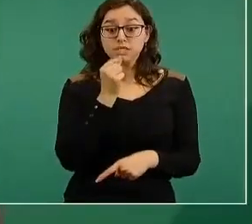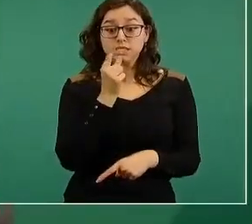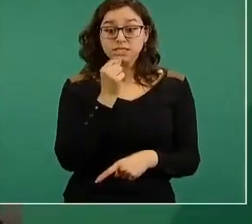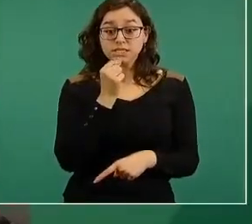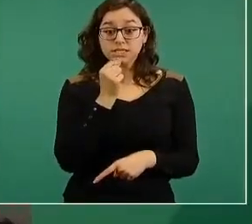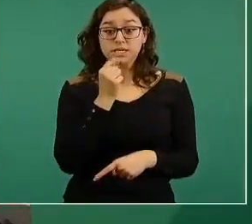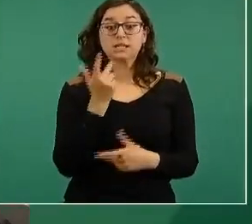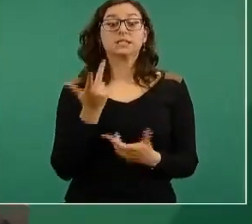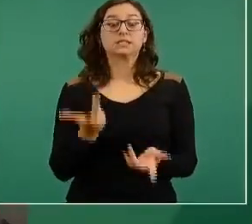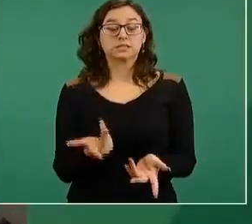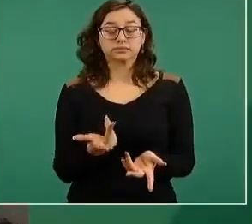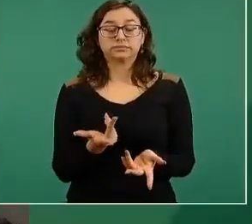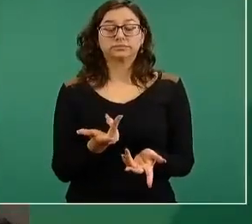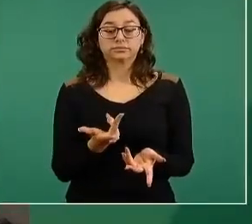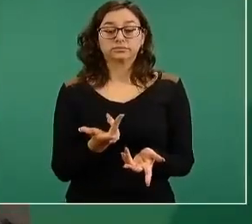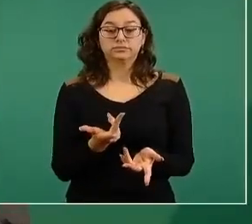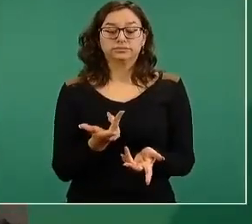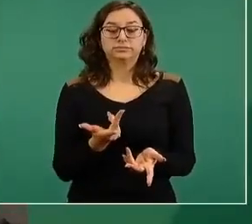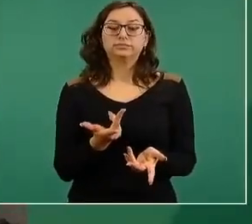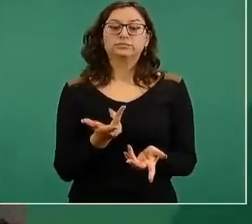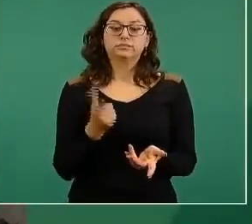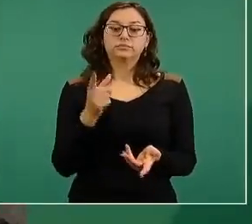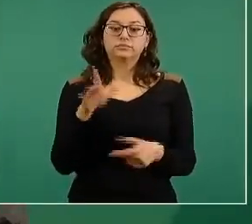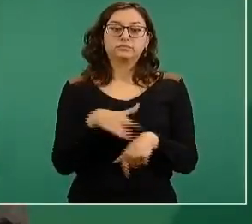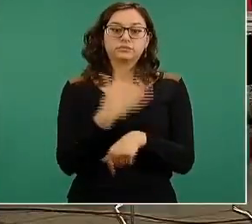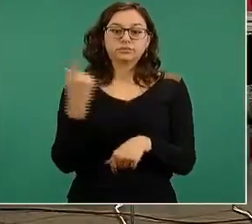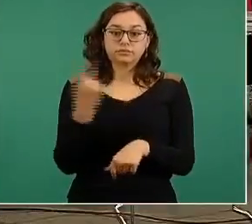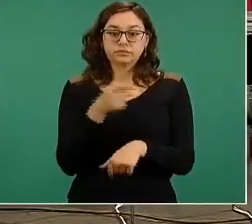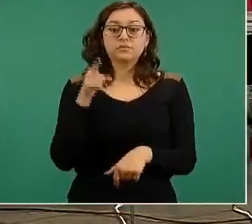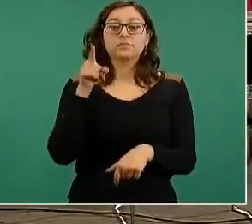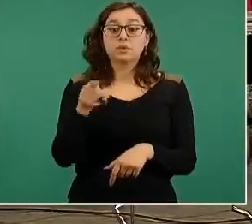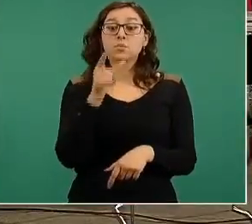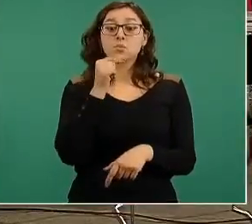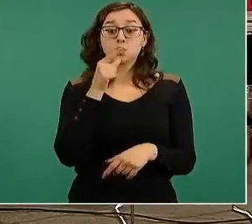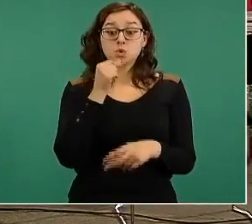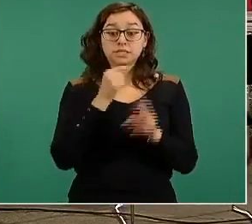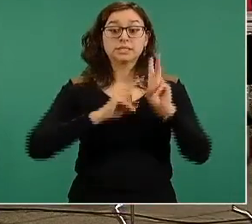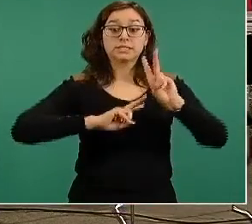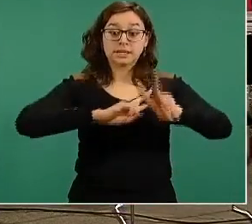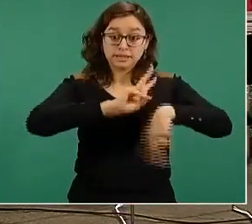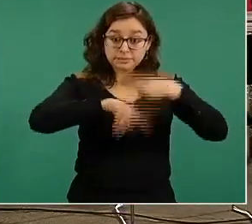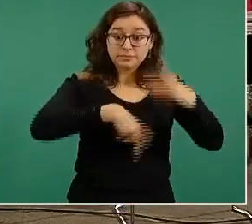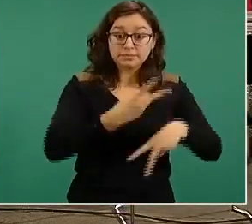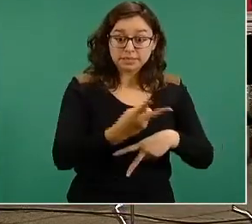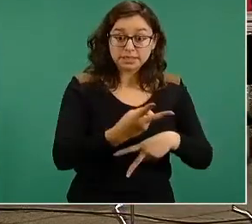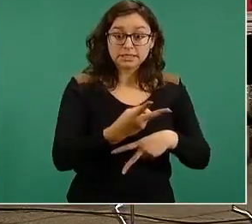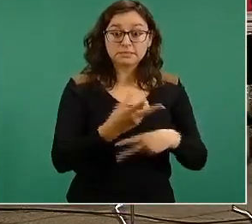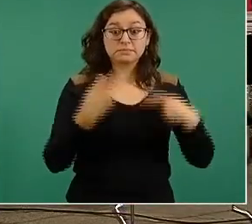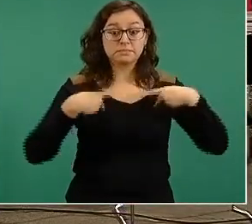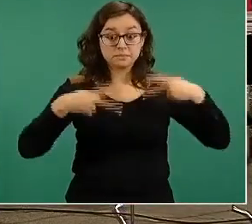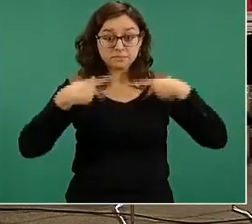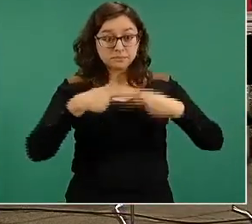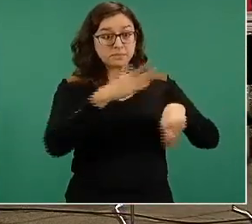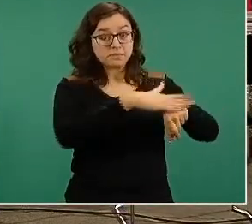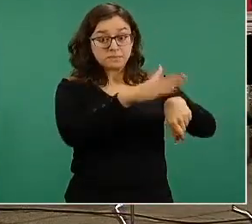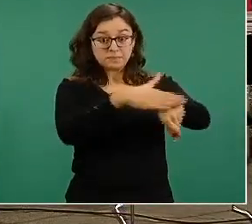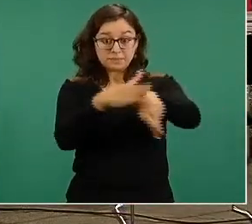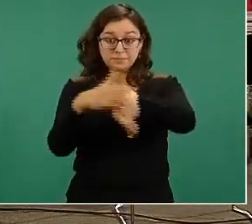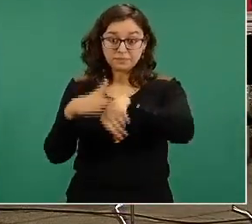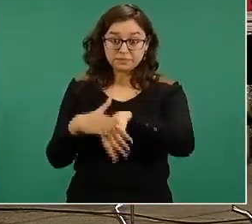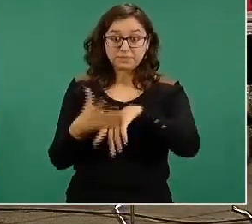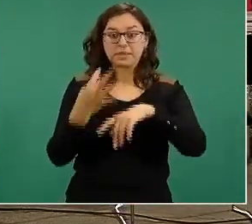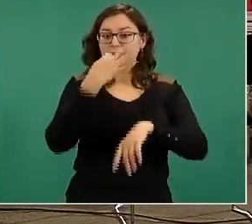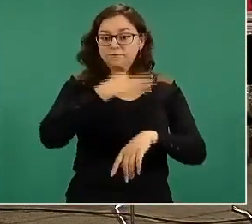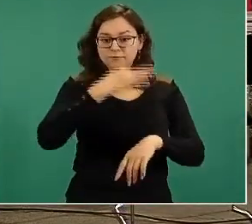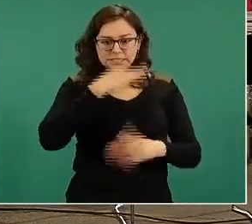inspectores o también los inspectores que van precisamente a estos operativos para invitar a la gente a que deje de estar en